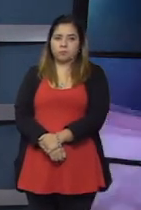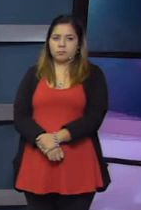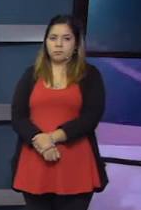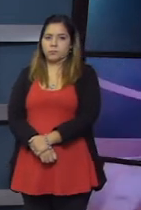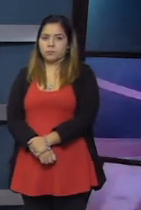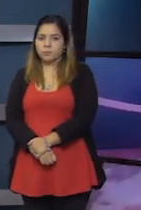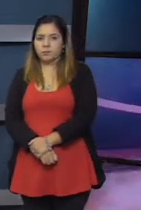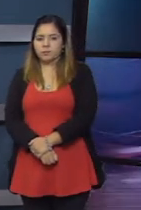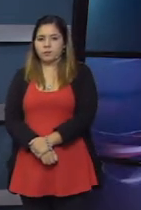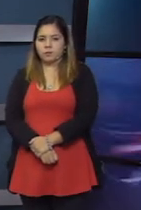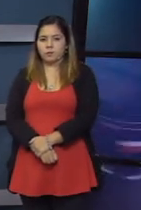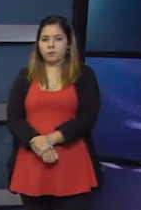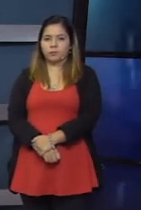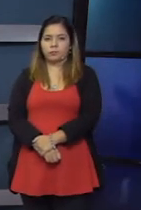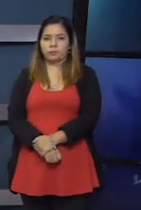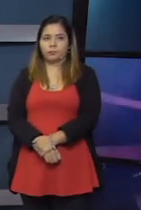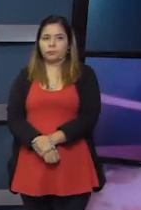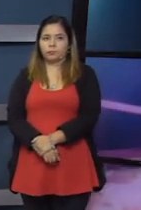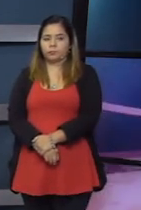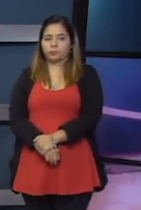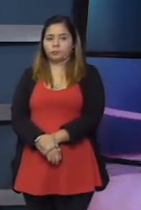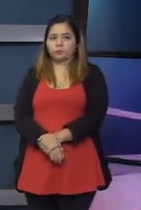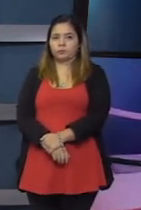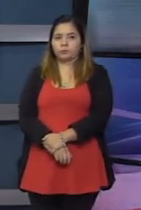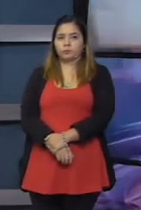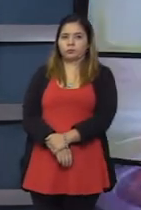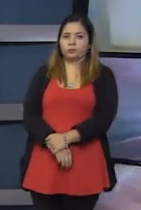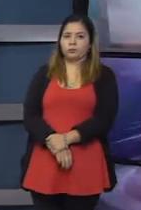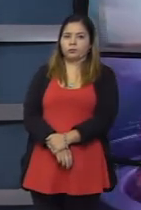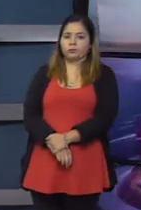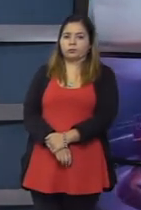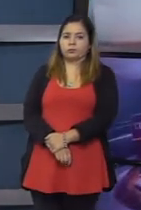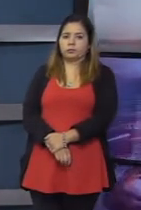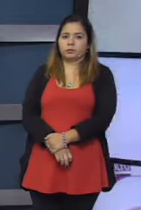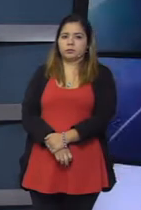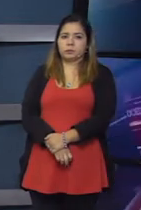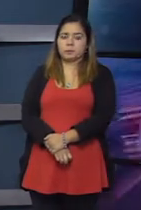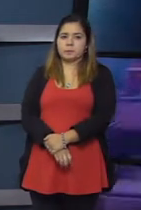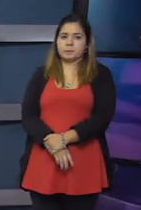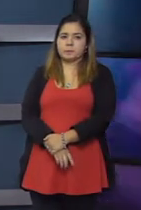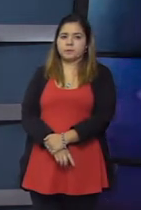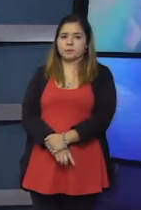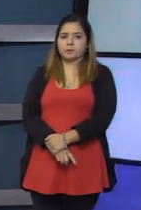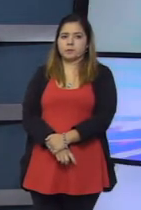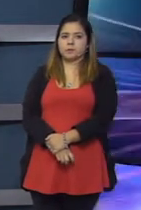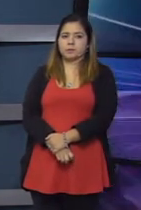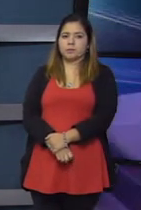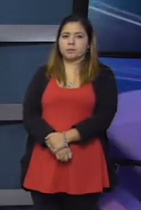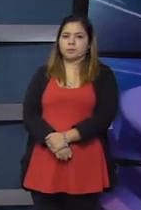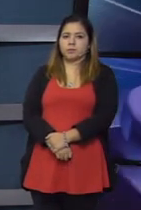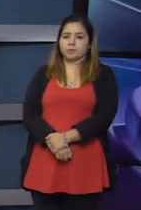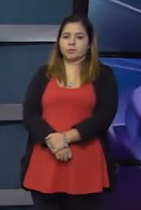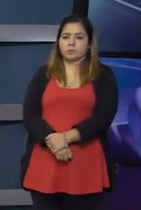en este momento en que está atravesando la provincia,